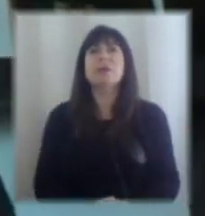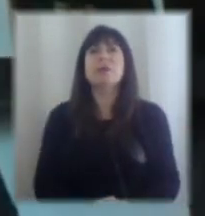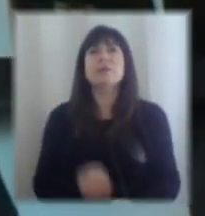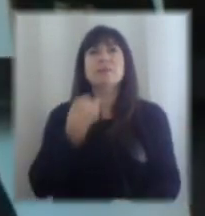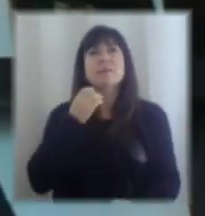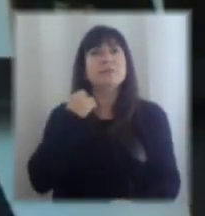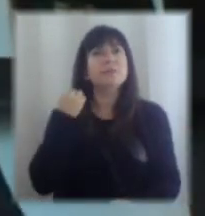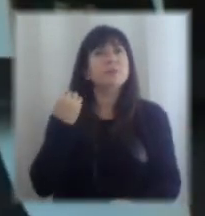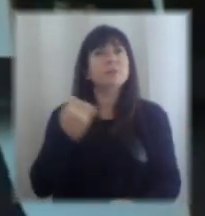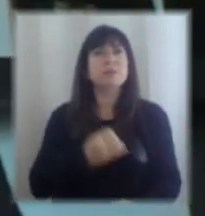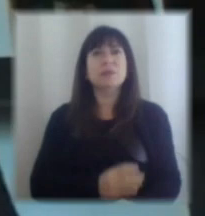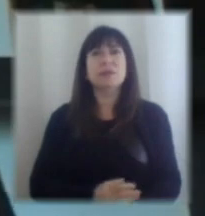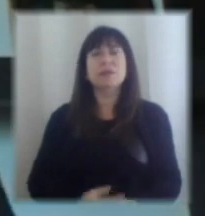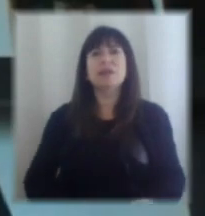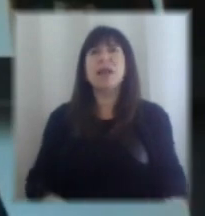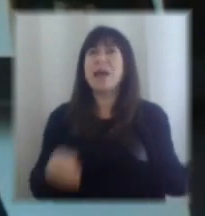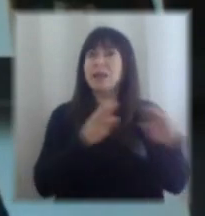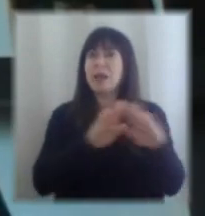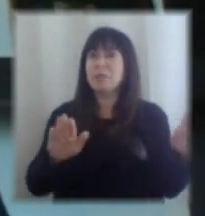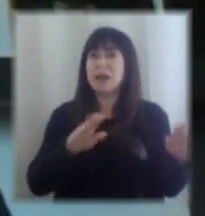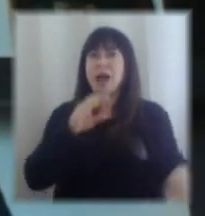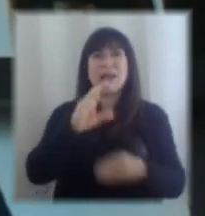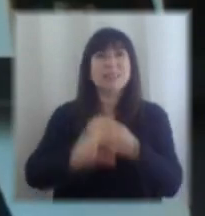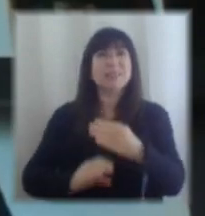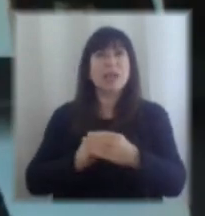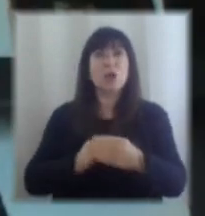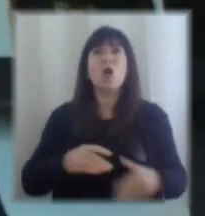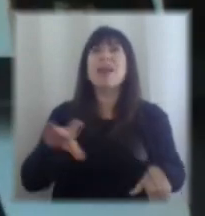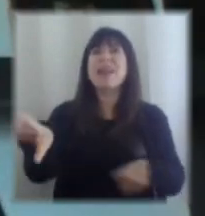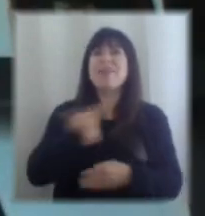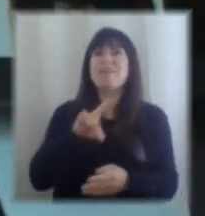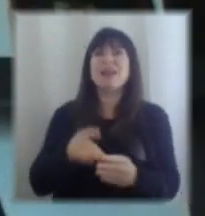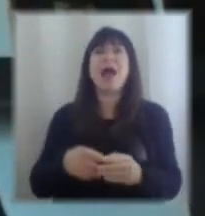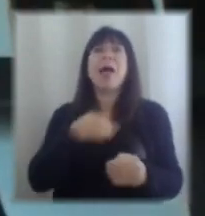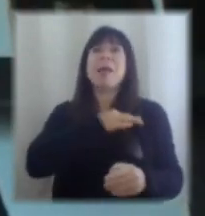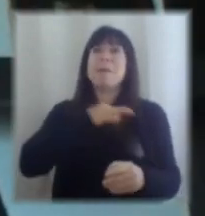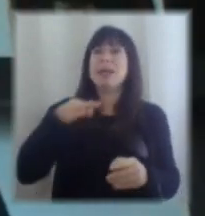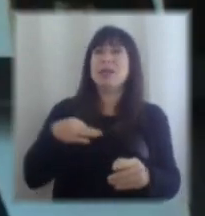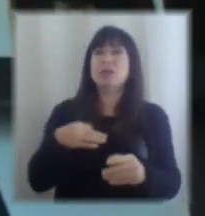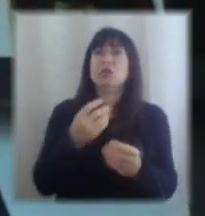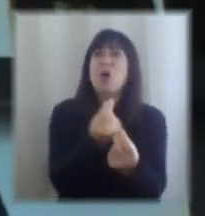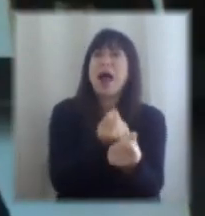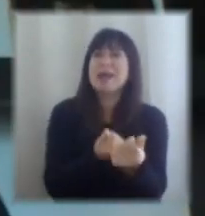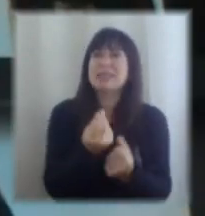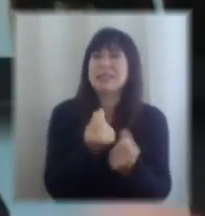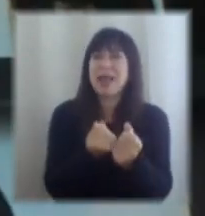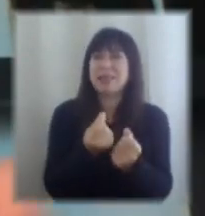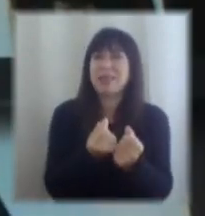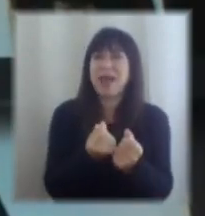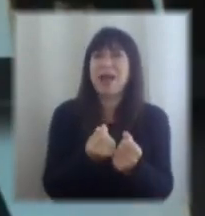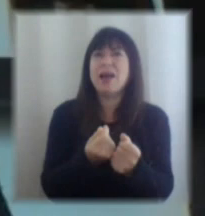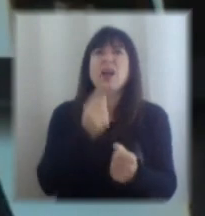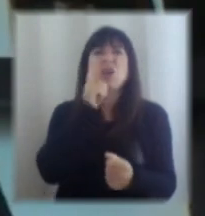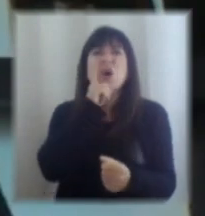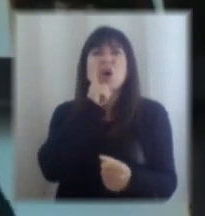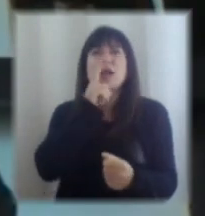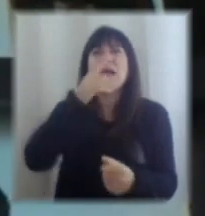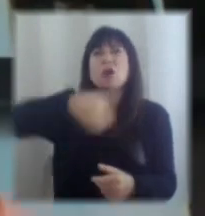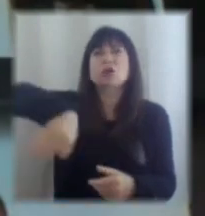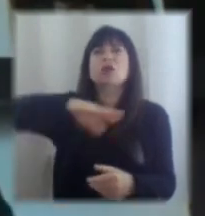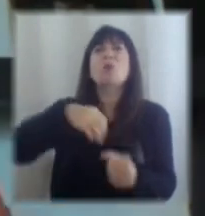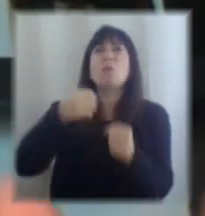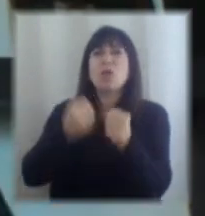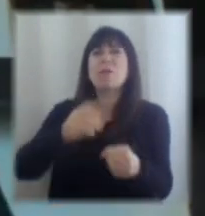Y qué mejor que terminar este ciclo con un invitado, con el Ministro de Hacienda, Ignacio Briones, con quien no solamente podemos integrar